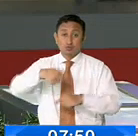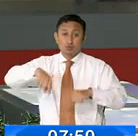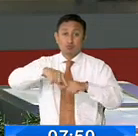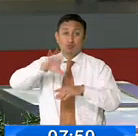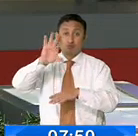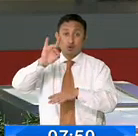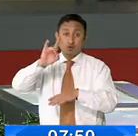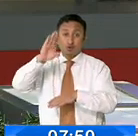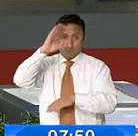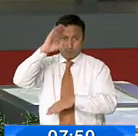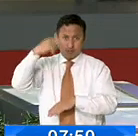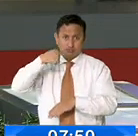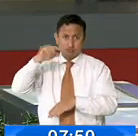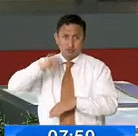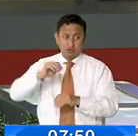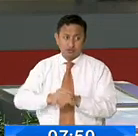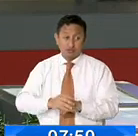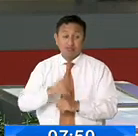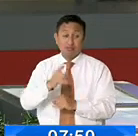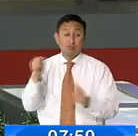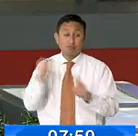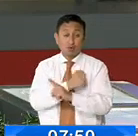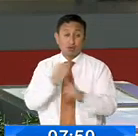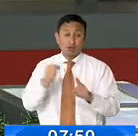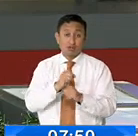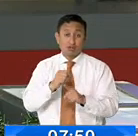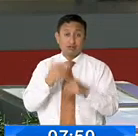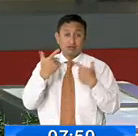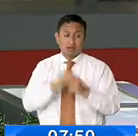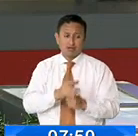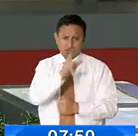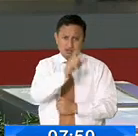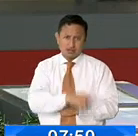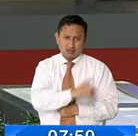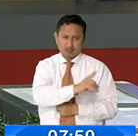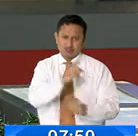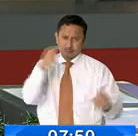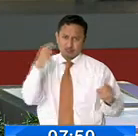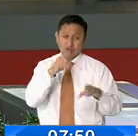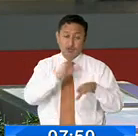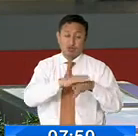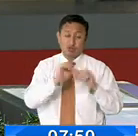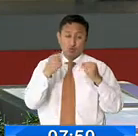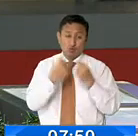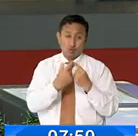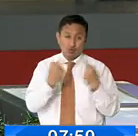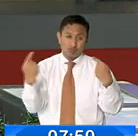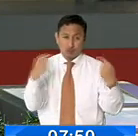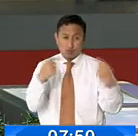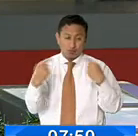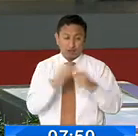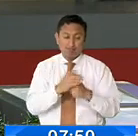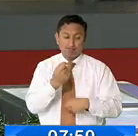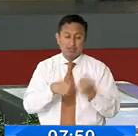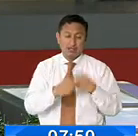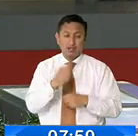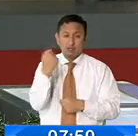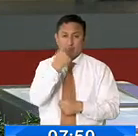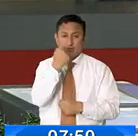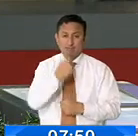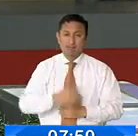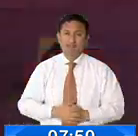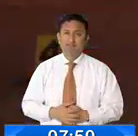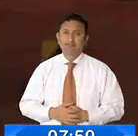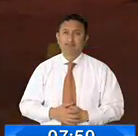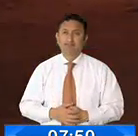la policía asegura que son hechos violentos que ya estaban dirigidos como parte de las disputas de territorio en la venta de drogas. Le contamos.